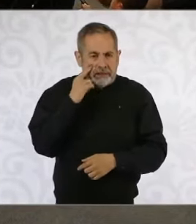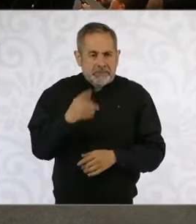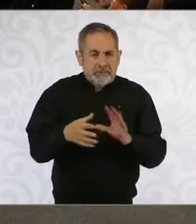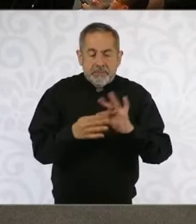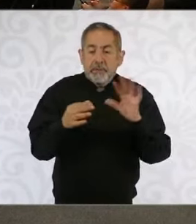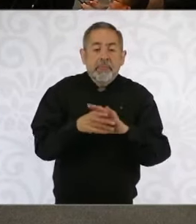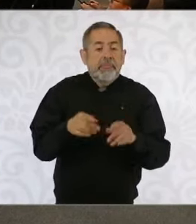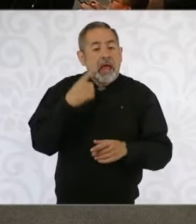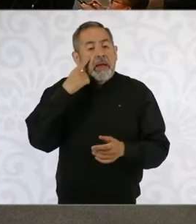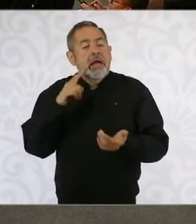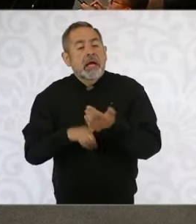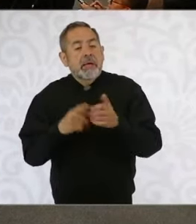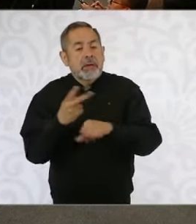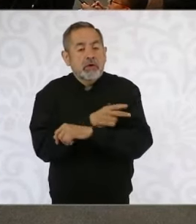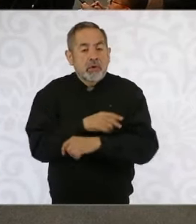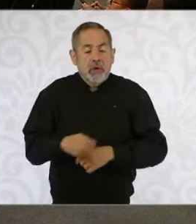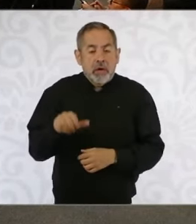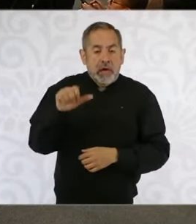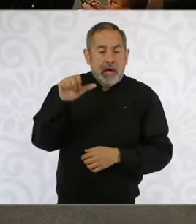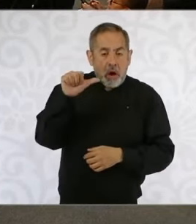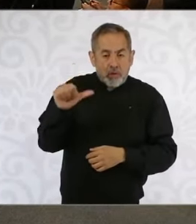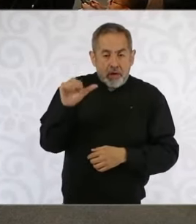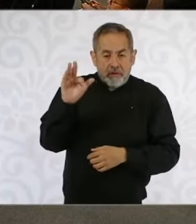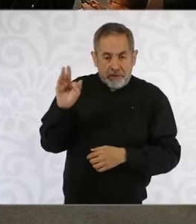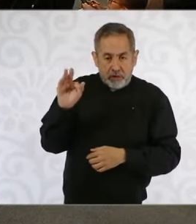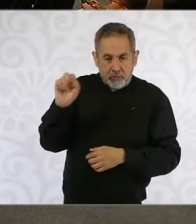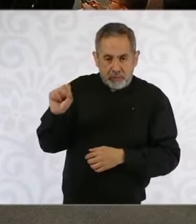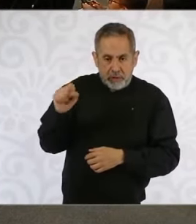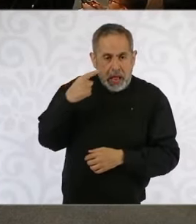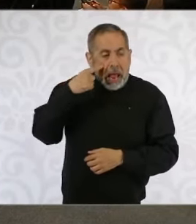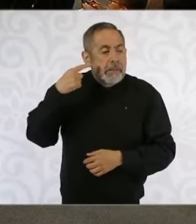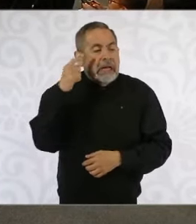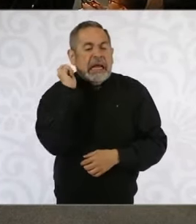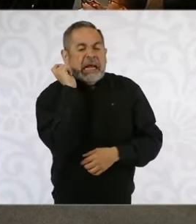Auditoría Superior de la Federación del INAI para recordar un poquito.